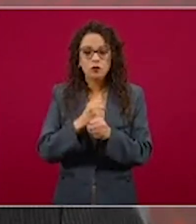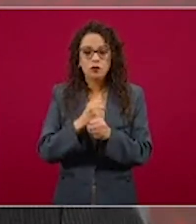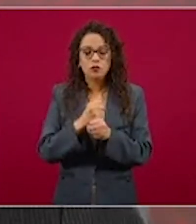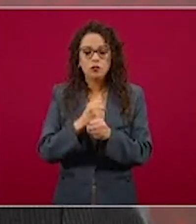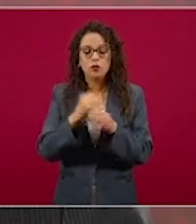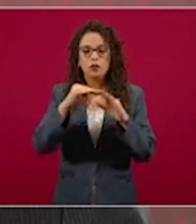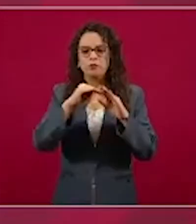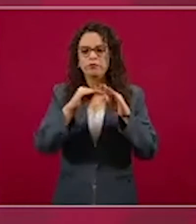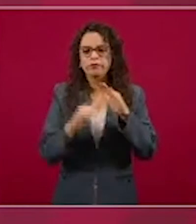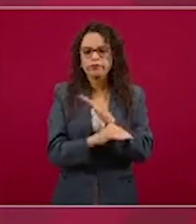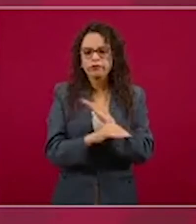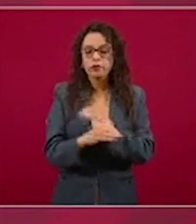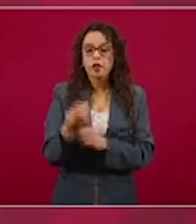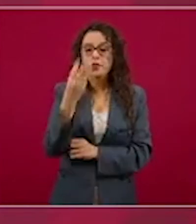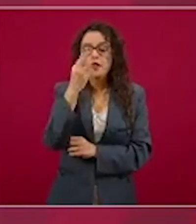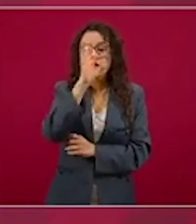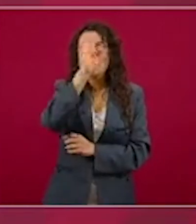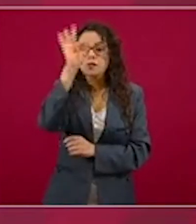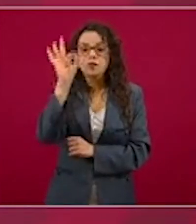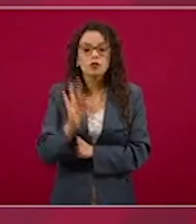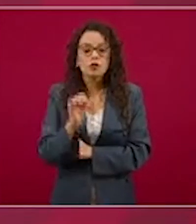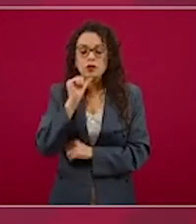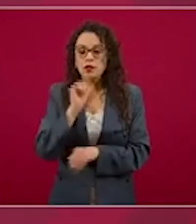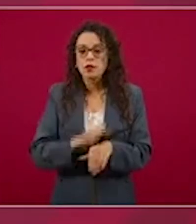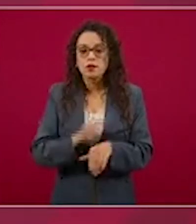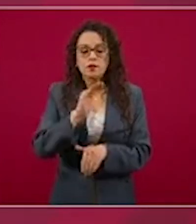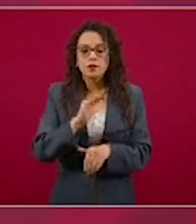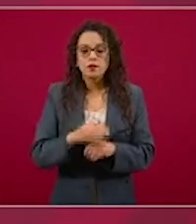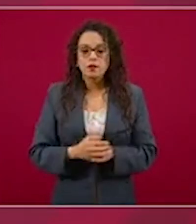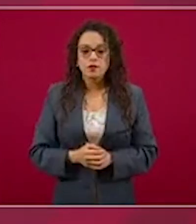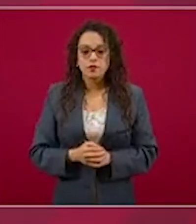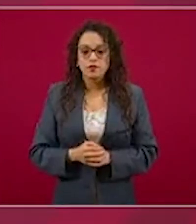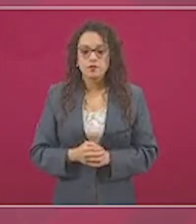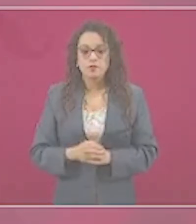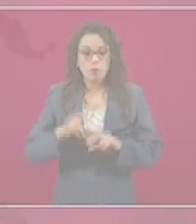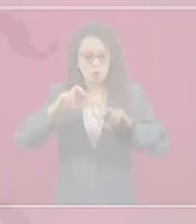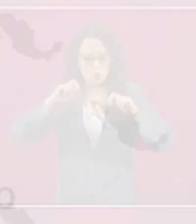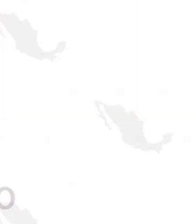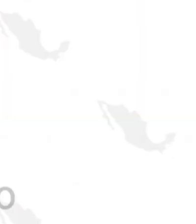a pesar de la pandemia.